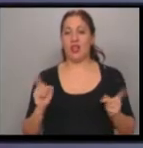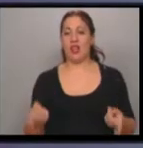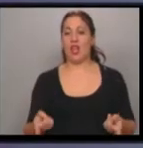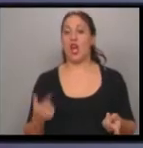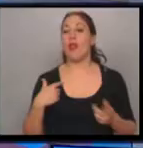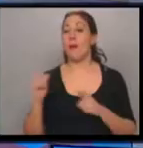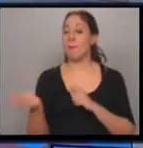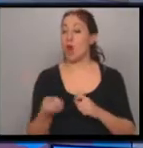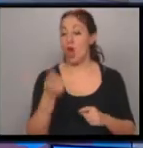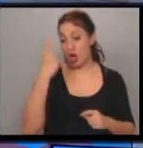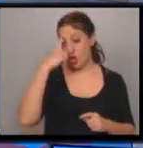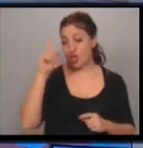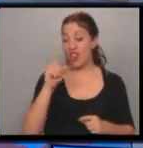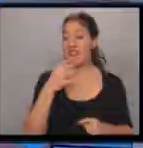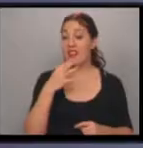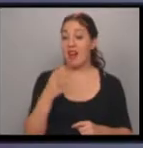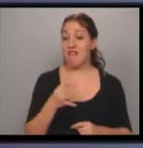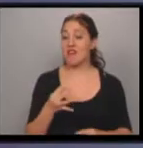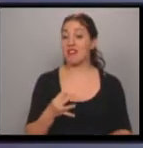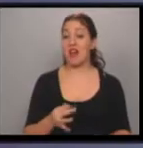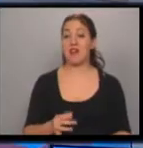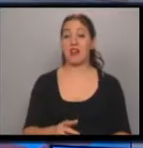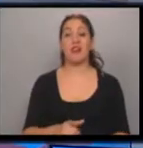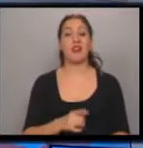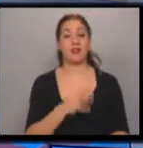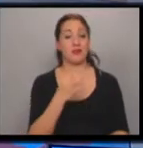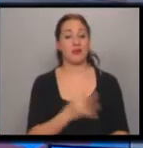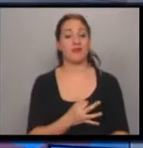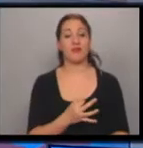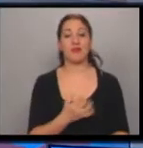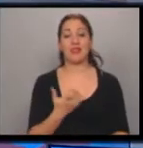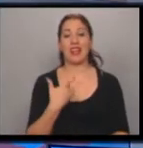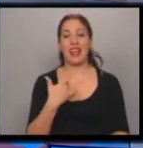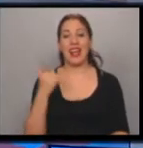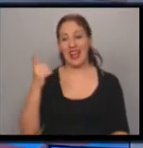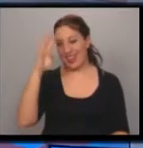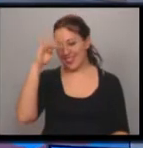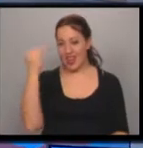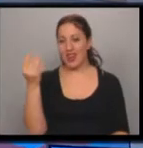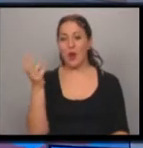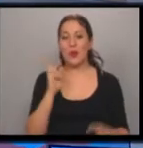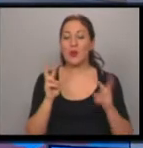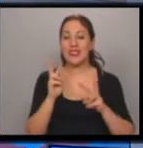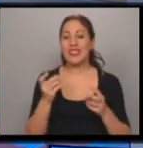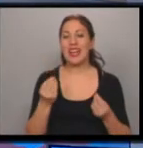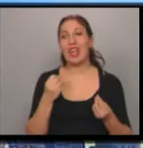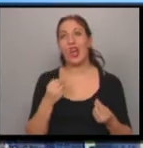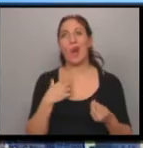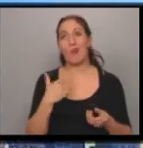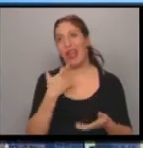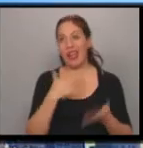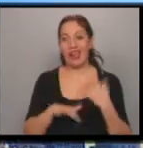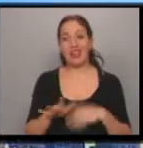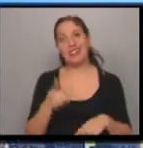sabía. Una vez que la escucho, y esto es bueno, decir que no En realidad, Tito, no encontré, mientras Dani me preguntaba, no encontré nada para sanatearla. Muy